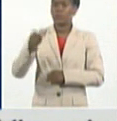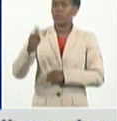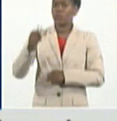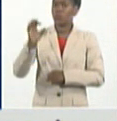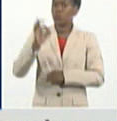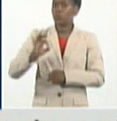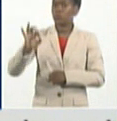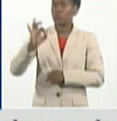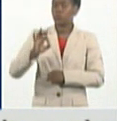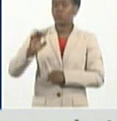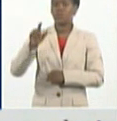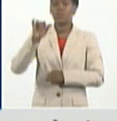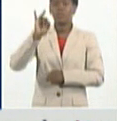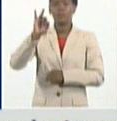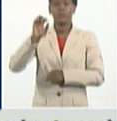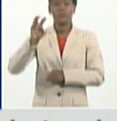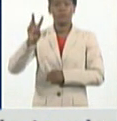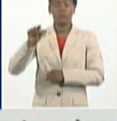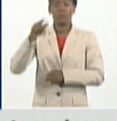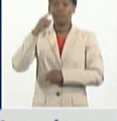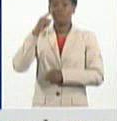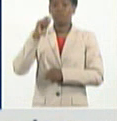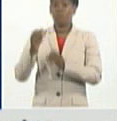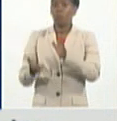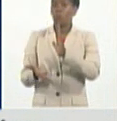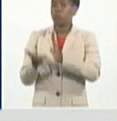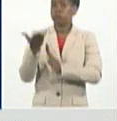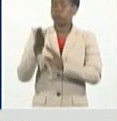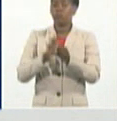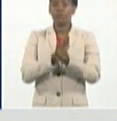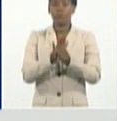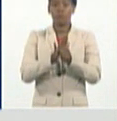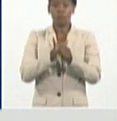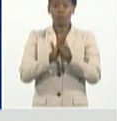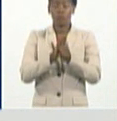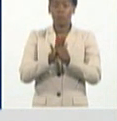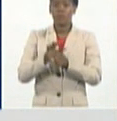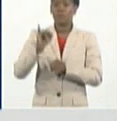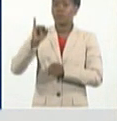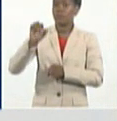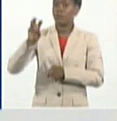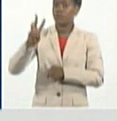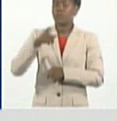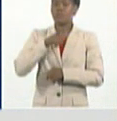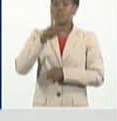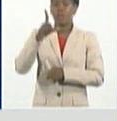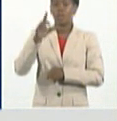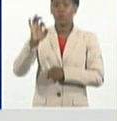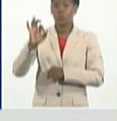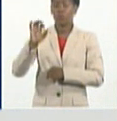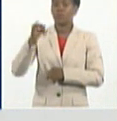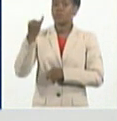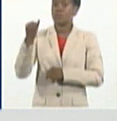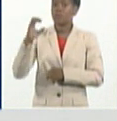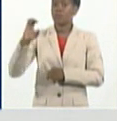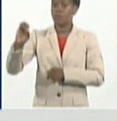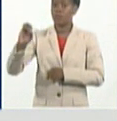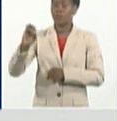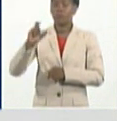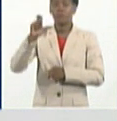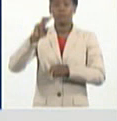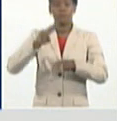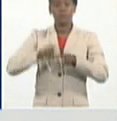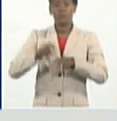72, los más elevados, Arroyo Naranjo 63, Cerro 60, Centro Habana